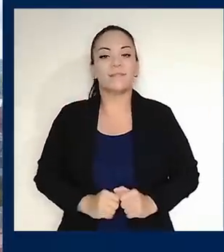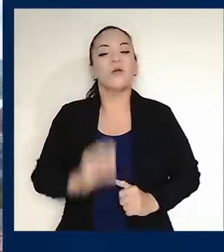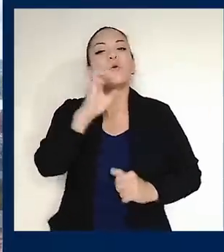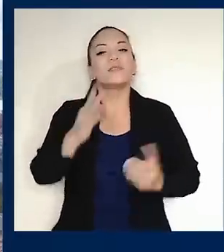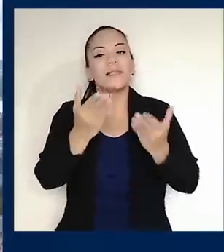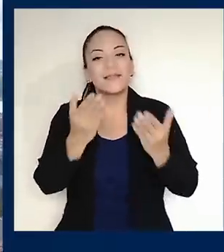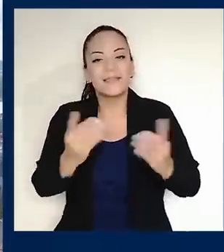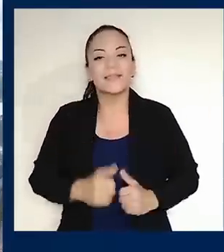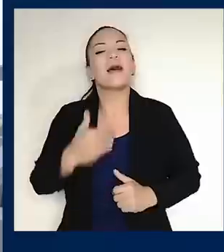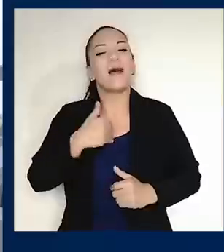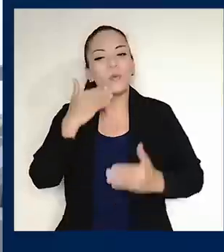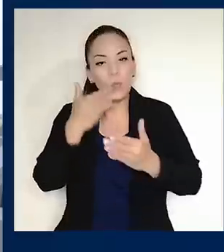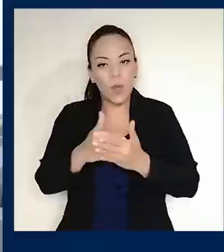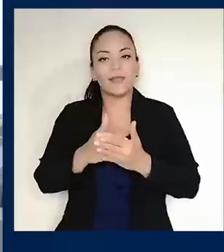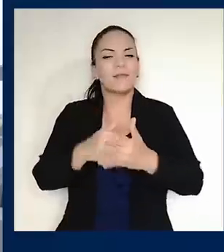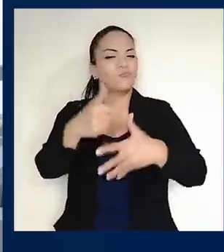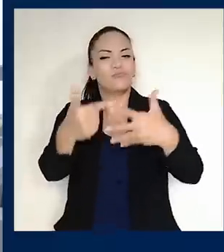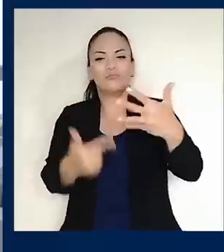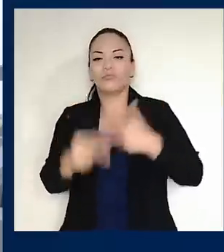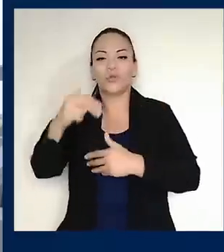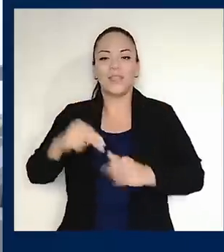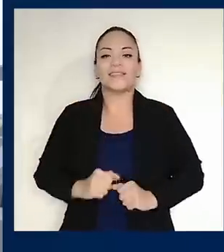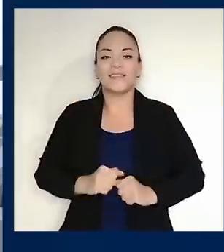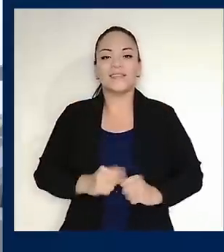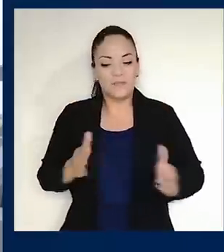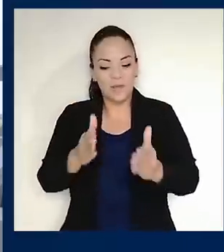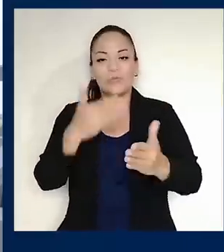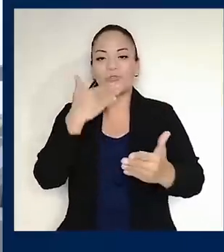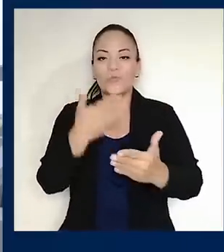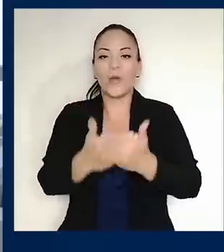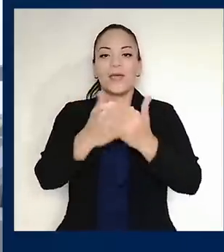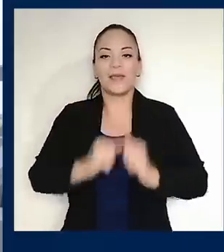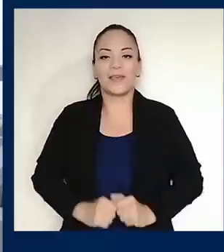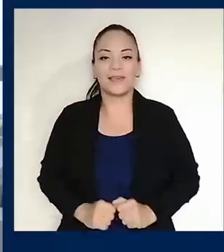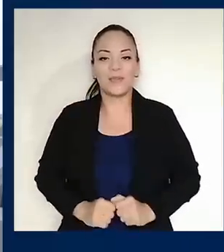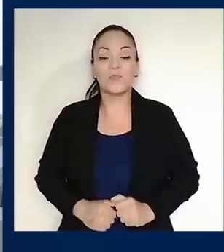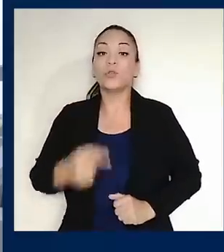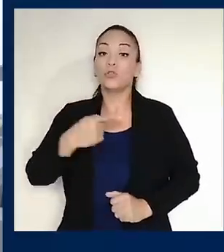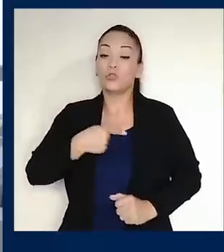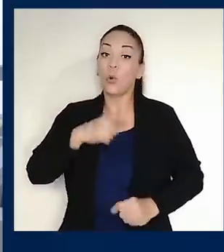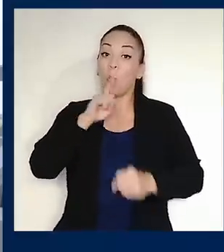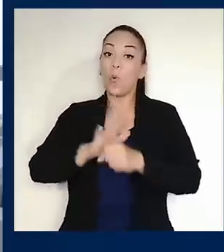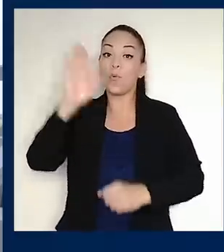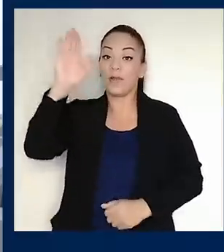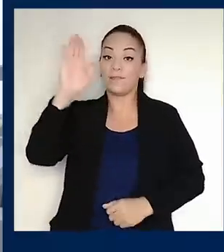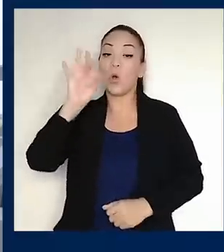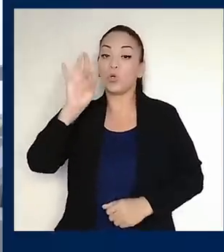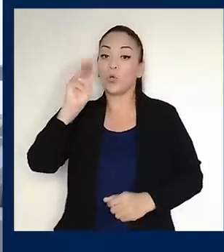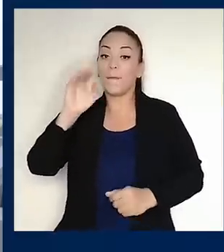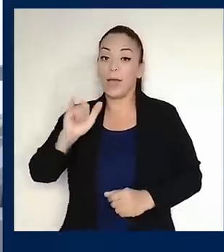Compatriotas, hay buenas noticias, vamos por buen camino y como juré el 8 de mayo del